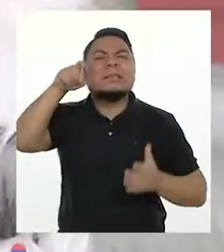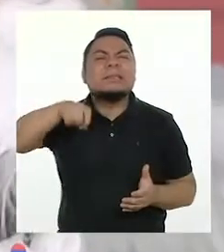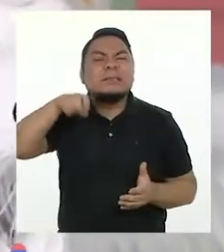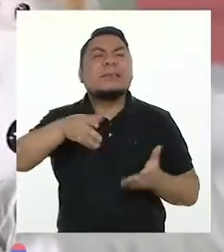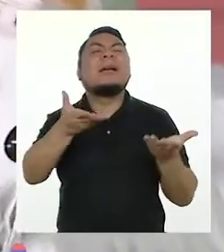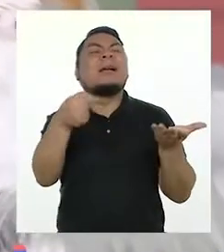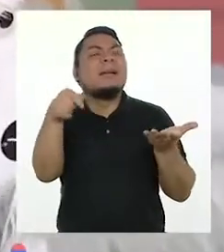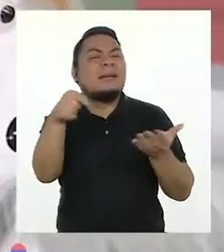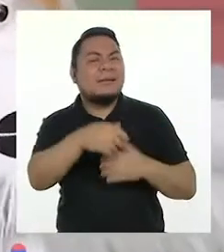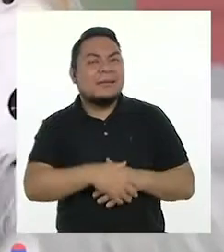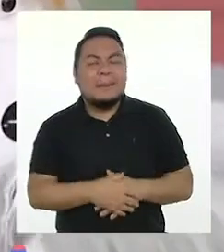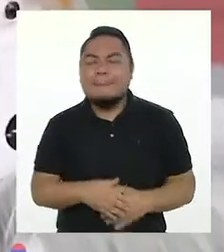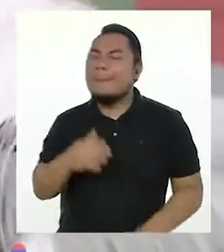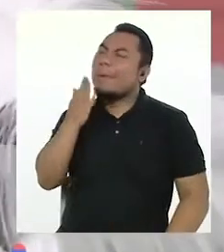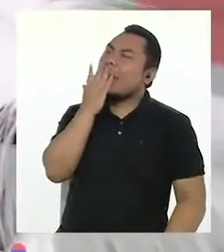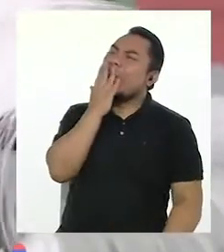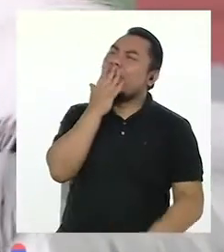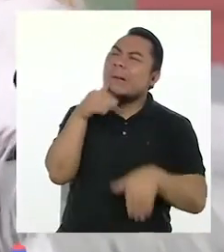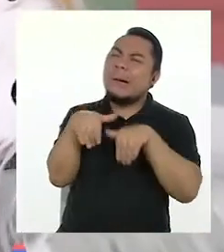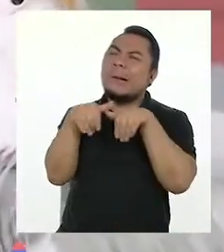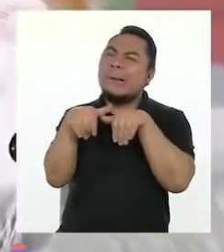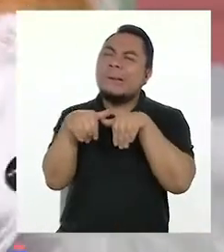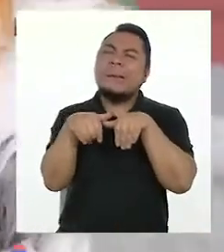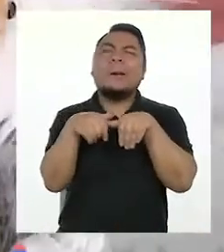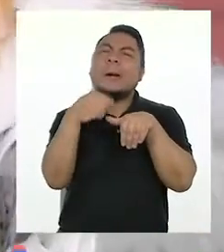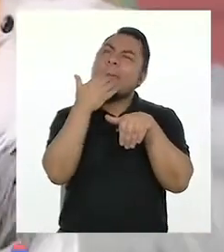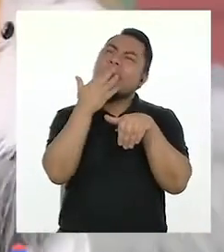A ver, voy a pensar.